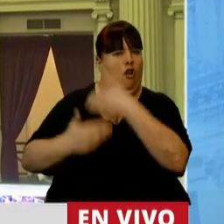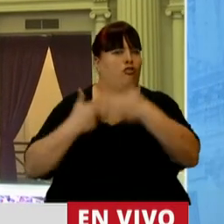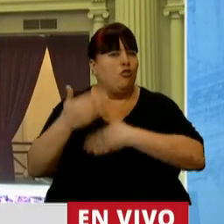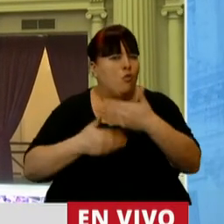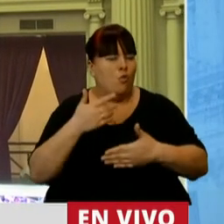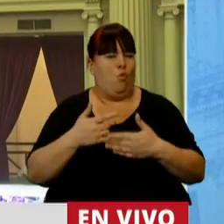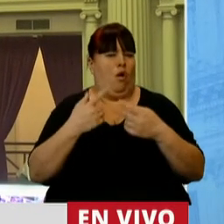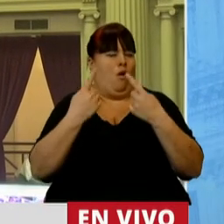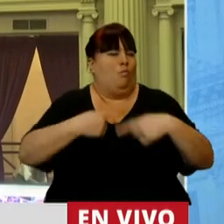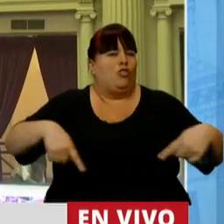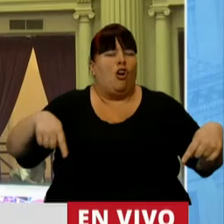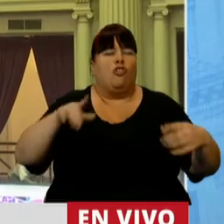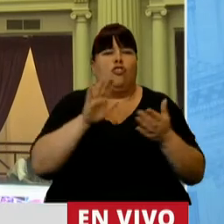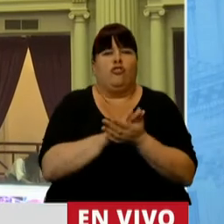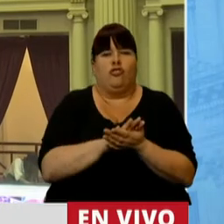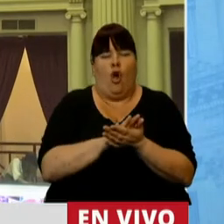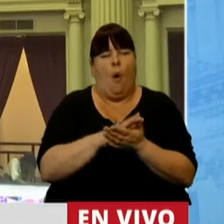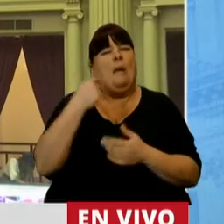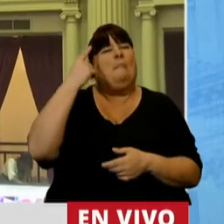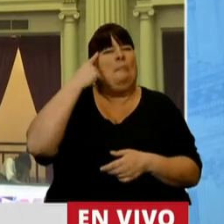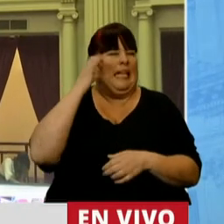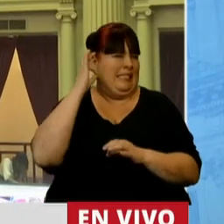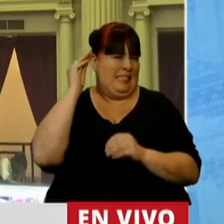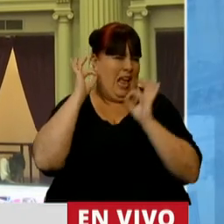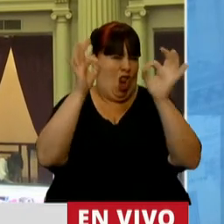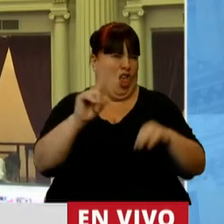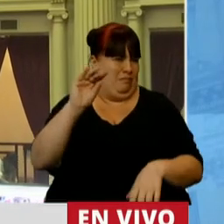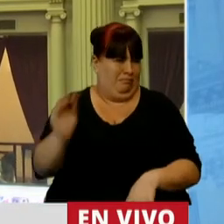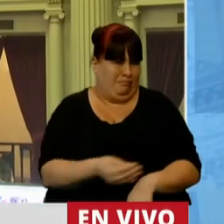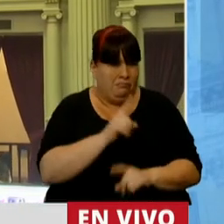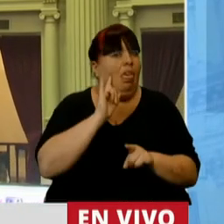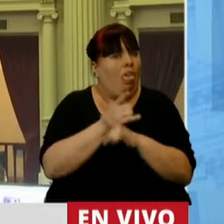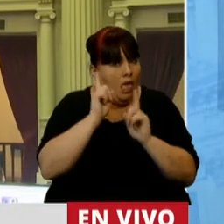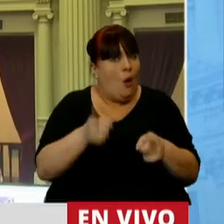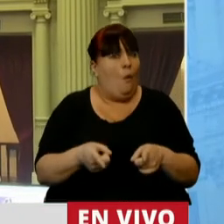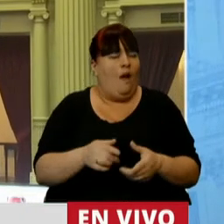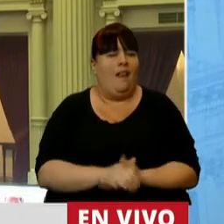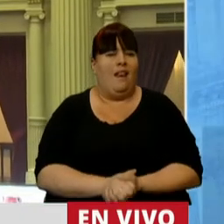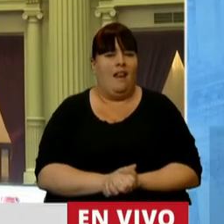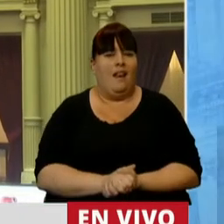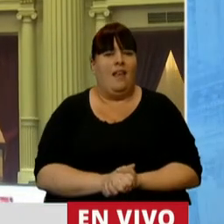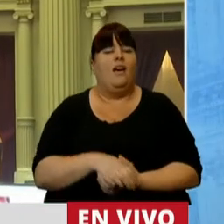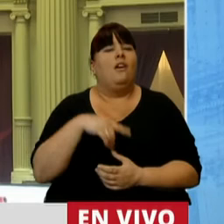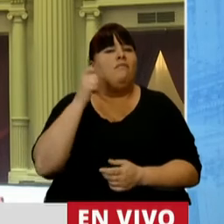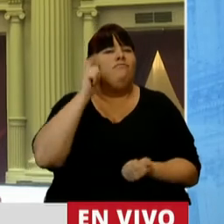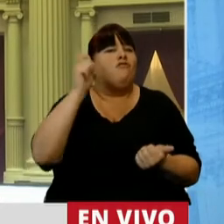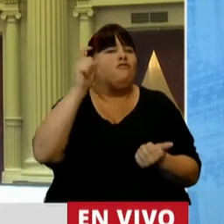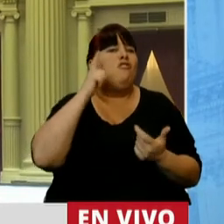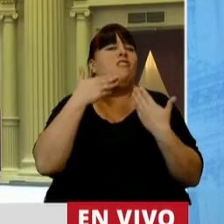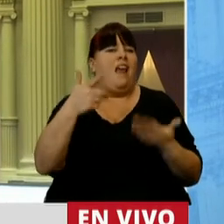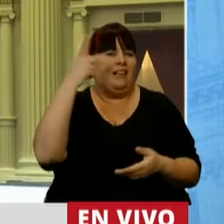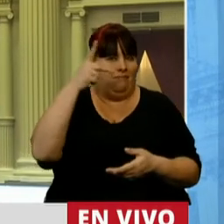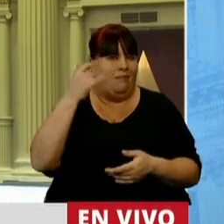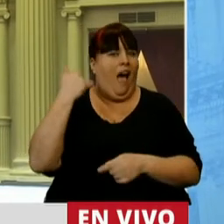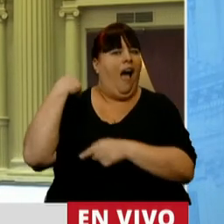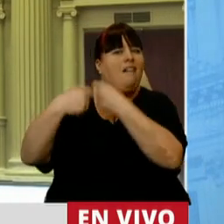sobre mucho de lo que pensábamos inalcanzable y tenemos, mucho se consiguió. Hay un